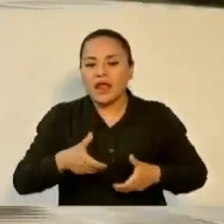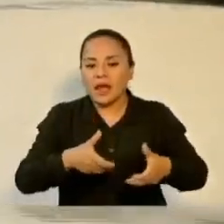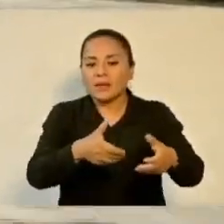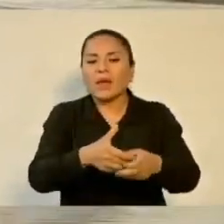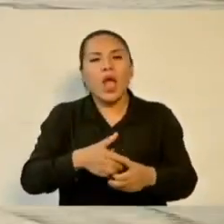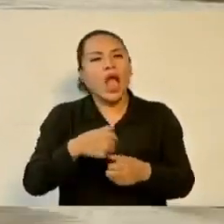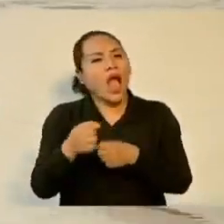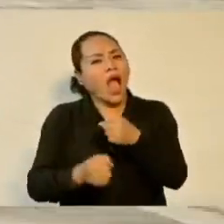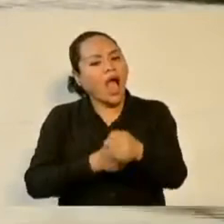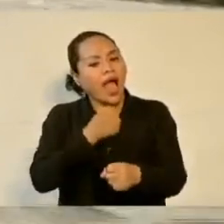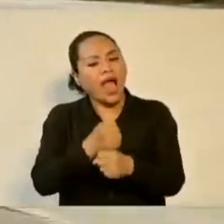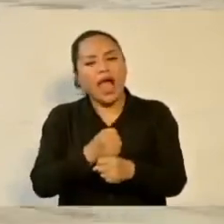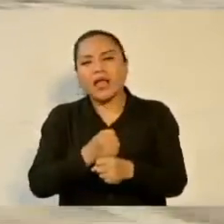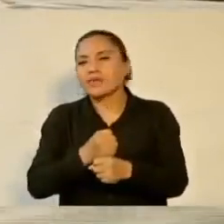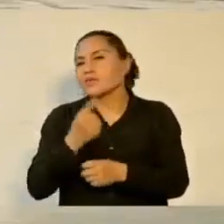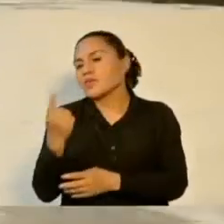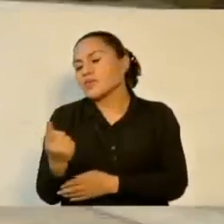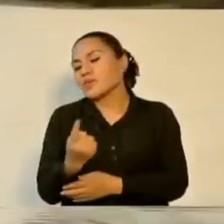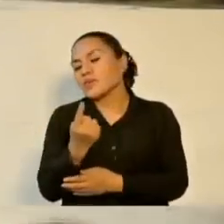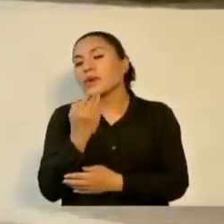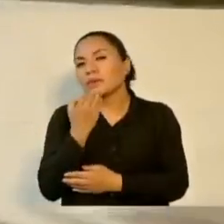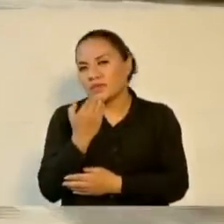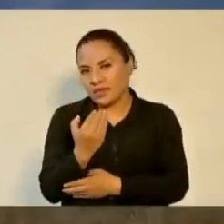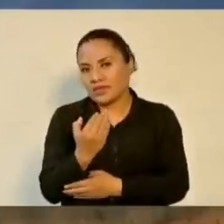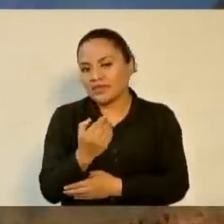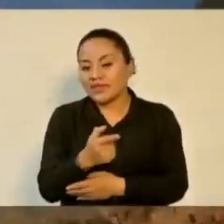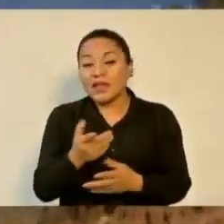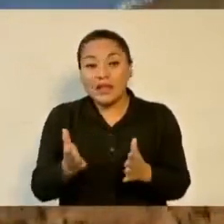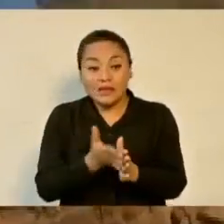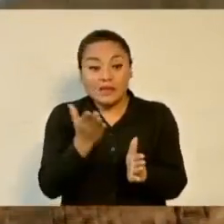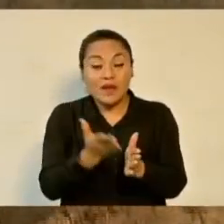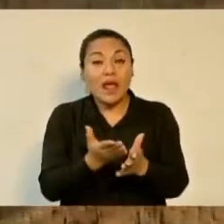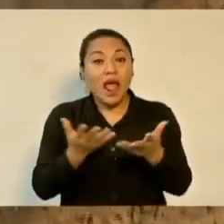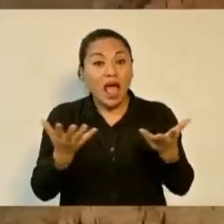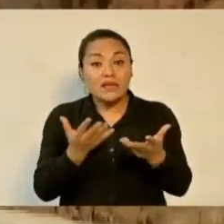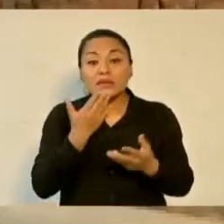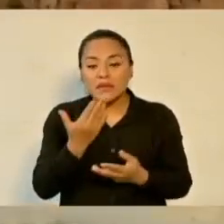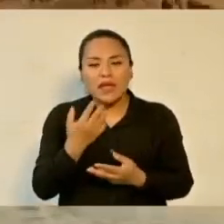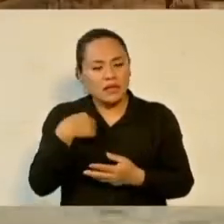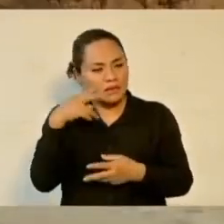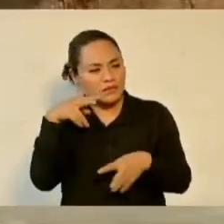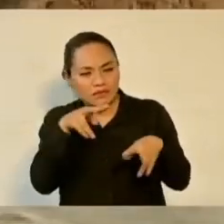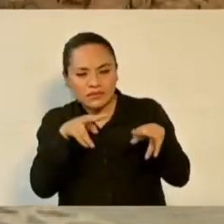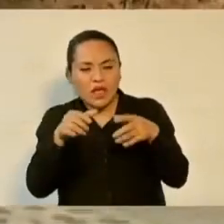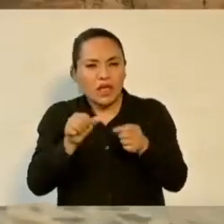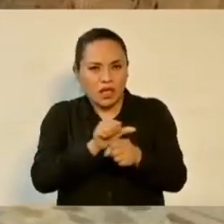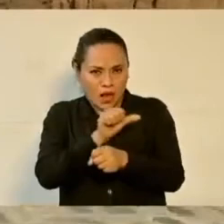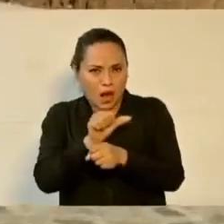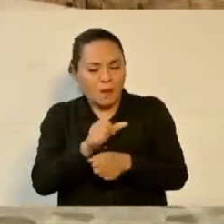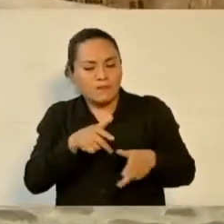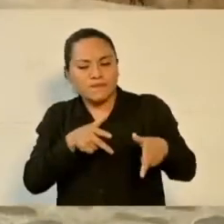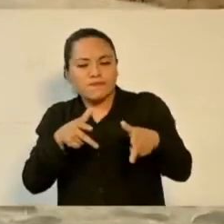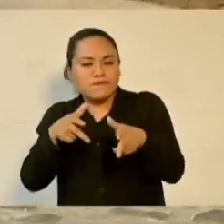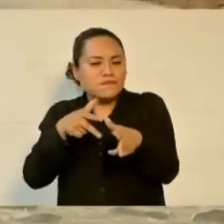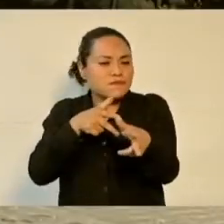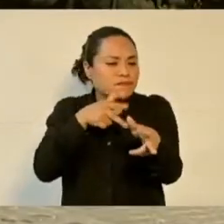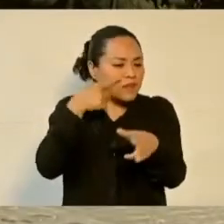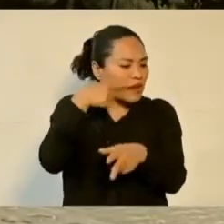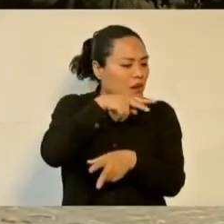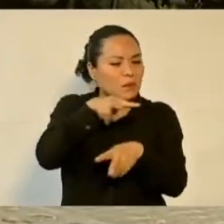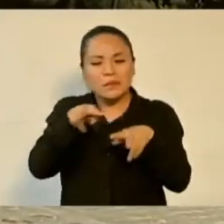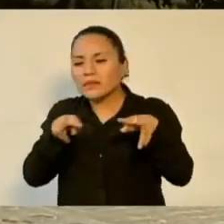Pero está bien hecho, todas las bajadas de agua, venía yo viendo, sus